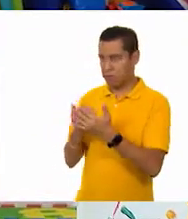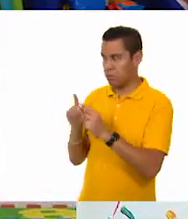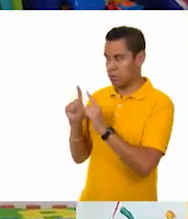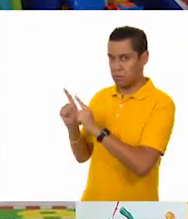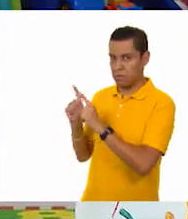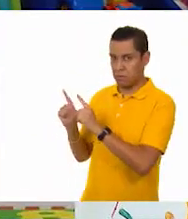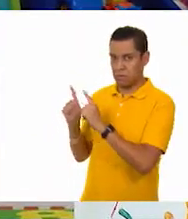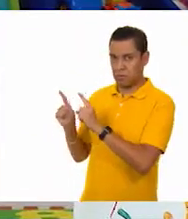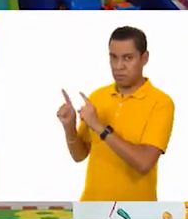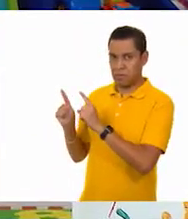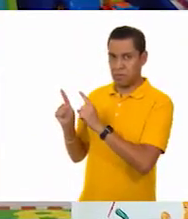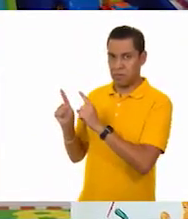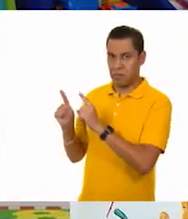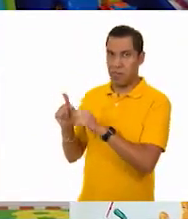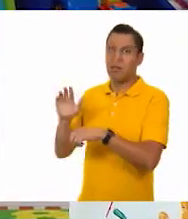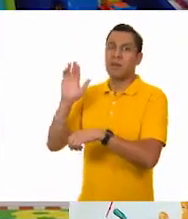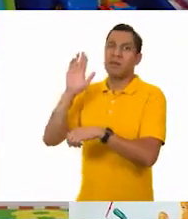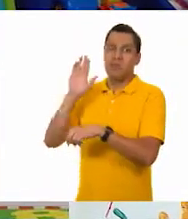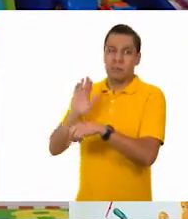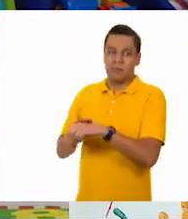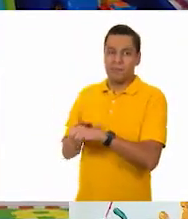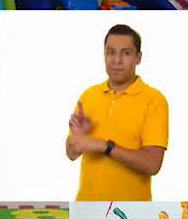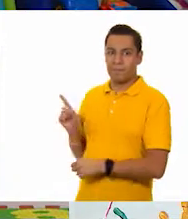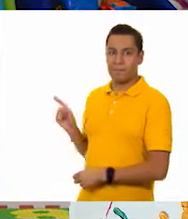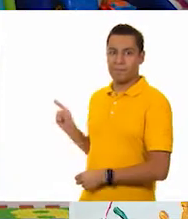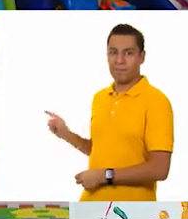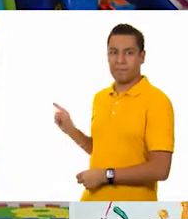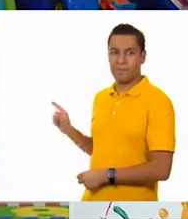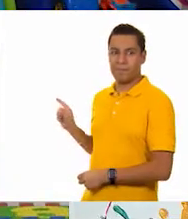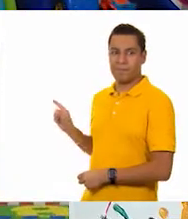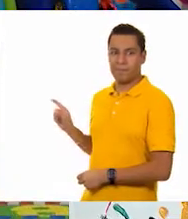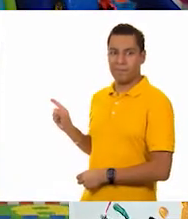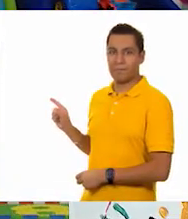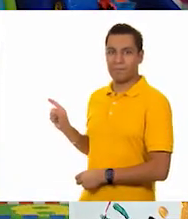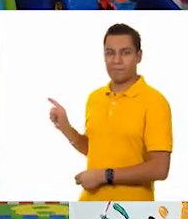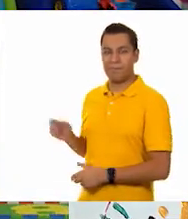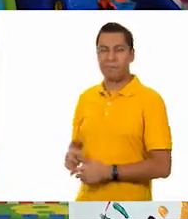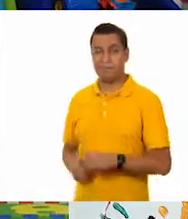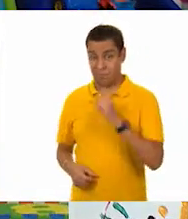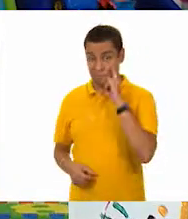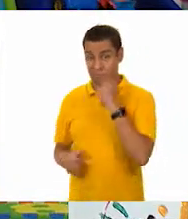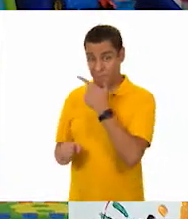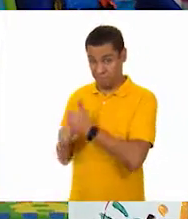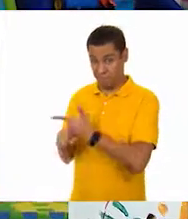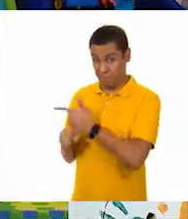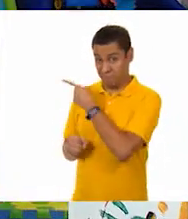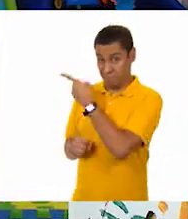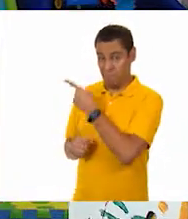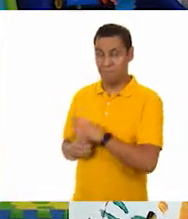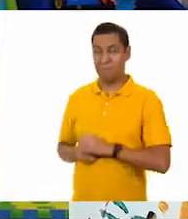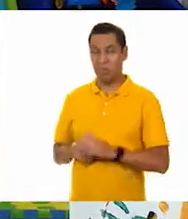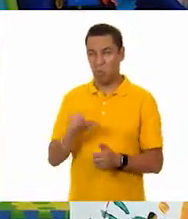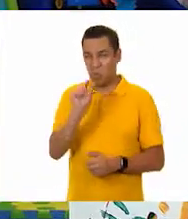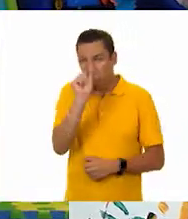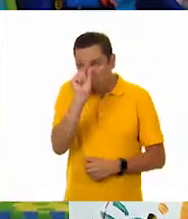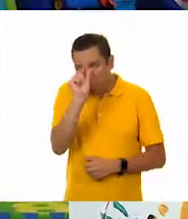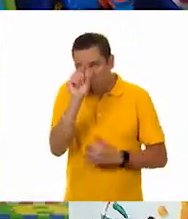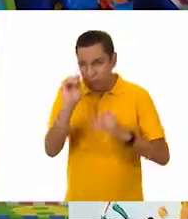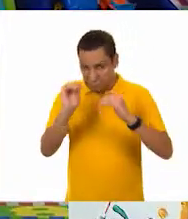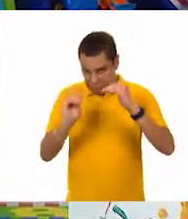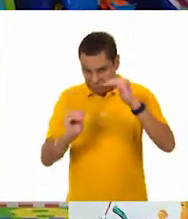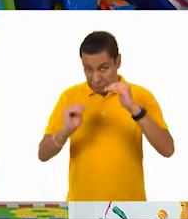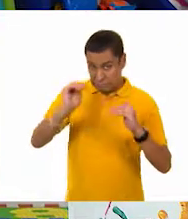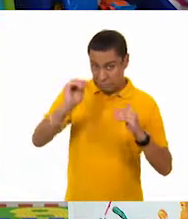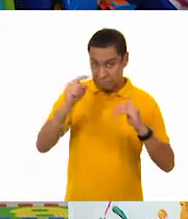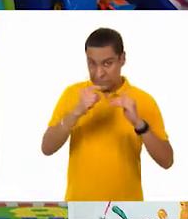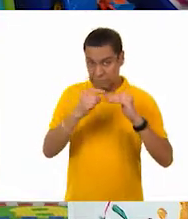Ok, sí se alcanza a Pesa más la de ese lado. Sí, pesa un poquito más. Sí, sí, sí. Por poco, pero sí. A ver, recuerdan